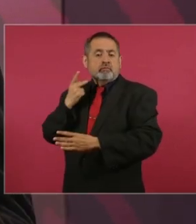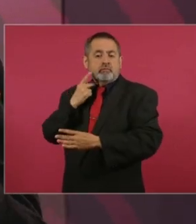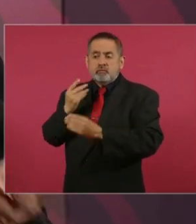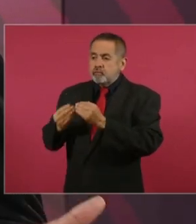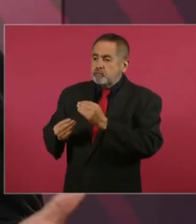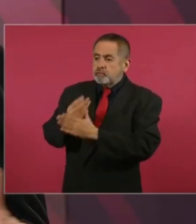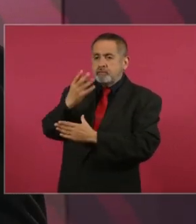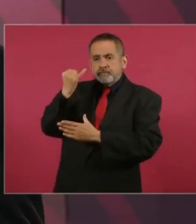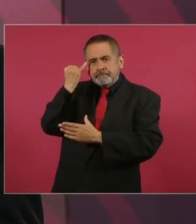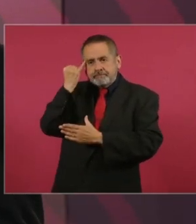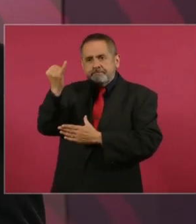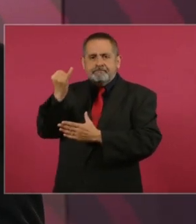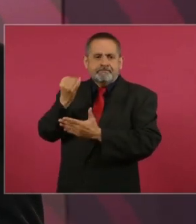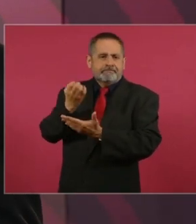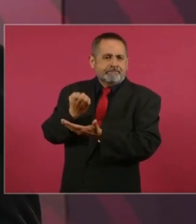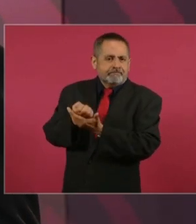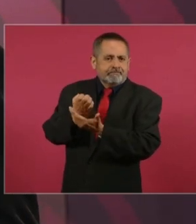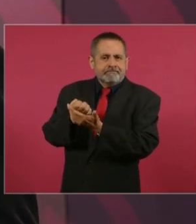política económica distinta,